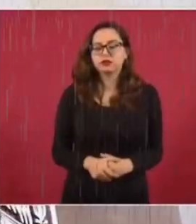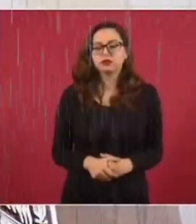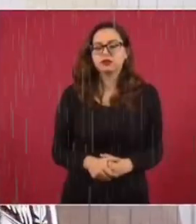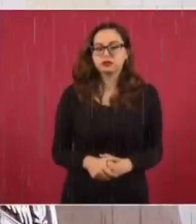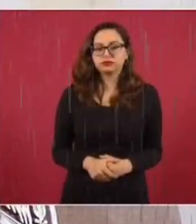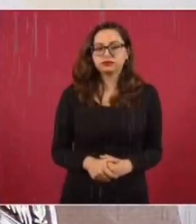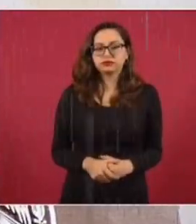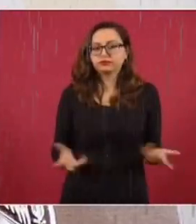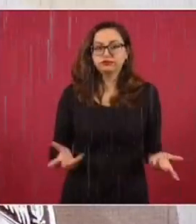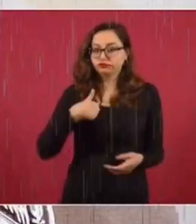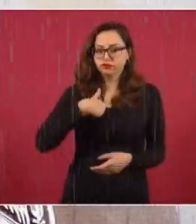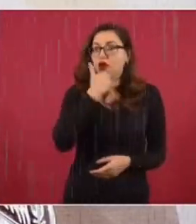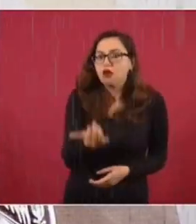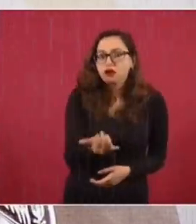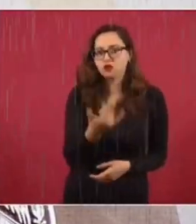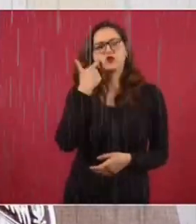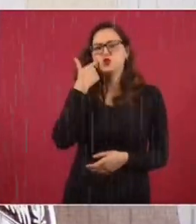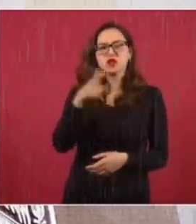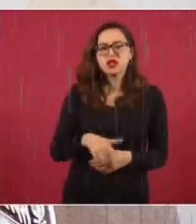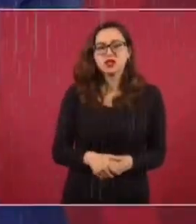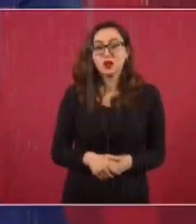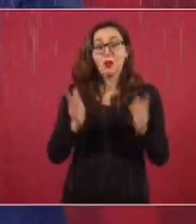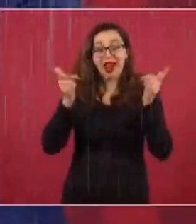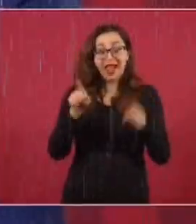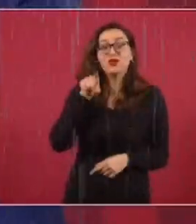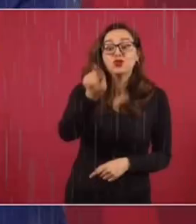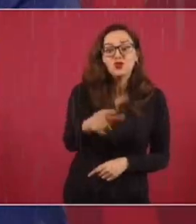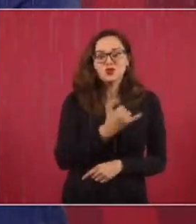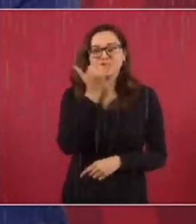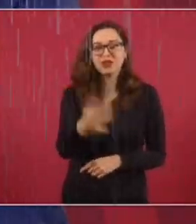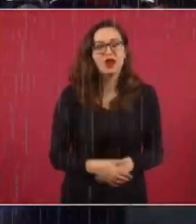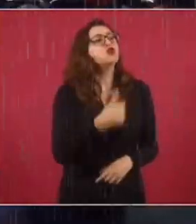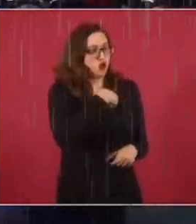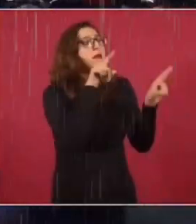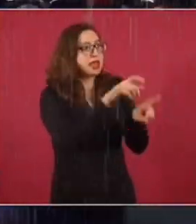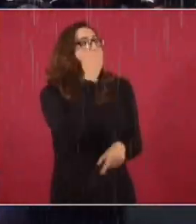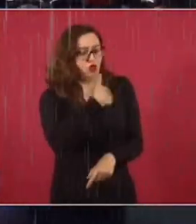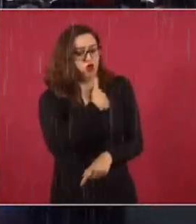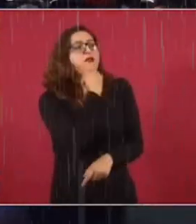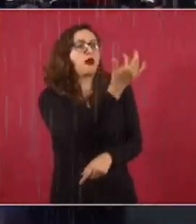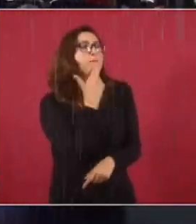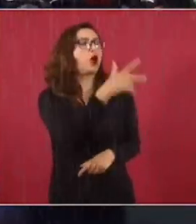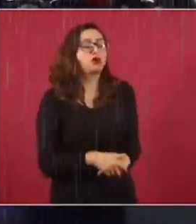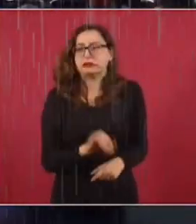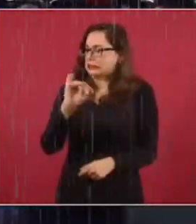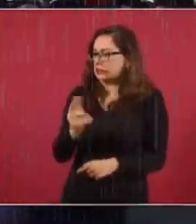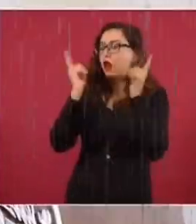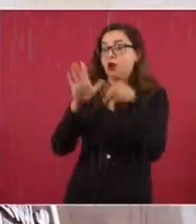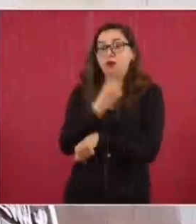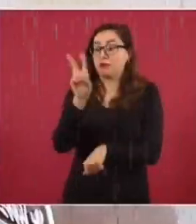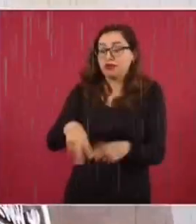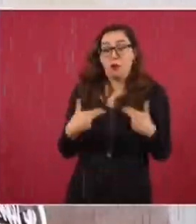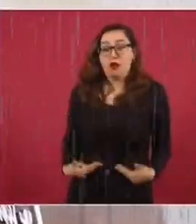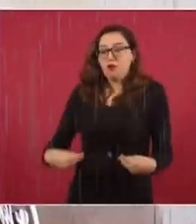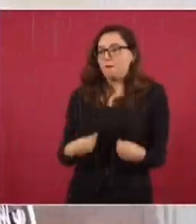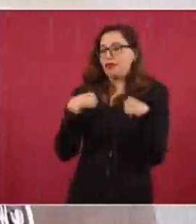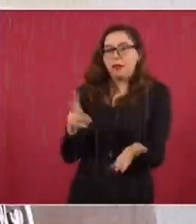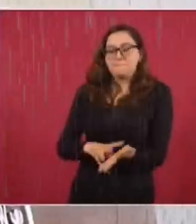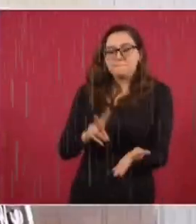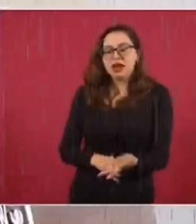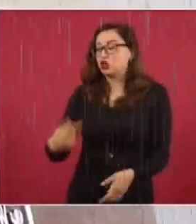país. No quisiera equivocarme. Yo quisiera que tú te equivocaras. ¿Y si has equivocado? Porque se trata, como tú dices, de vidas humanas. Y estoy